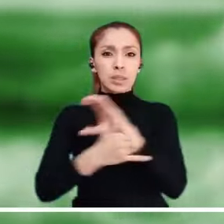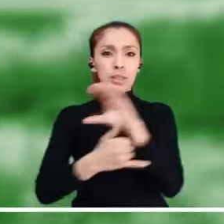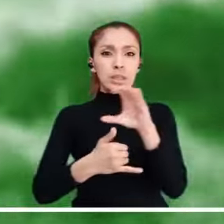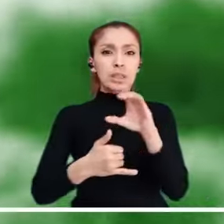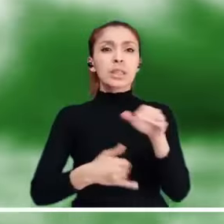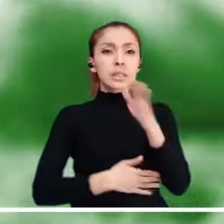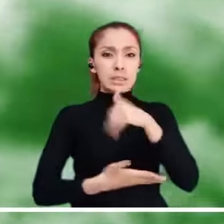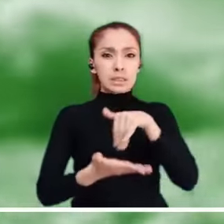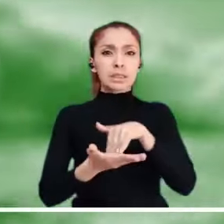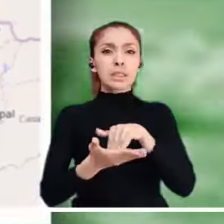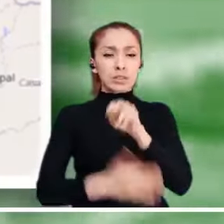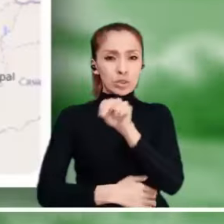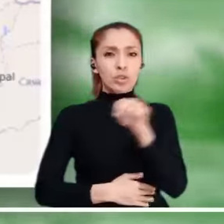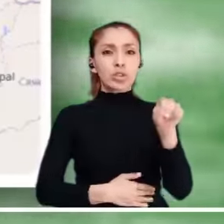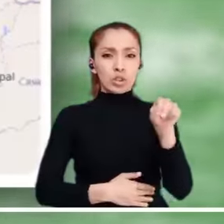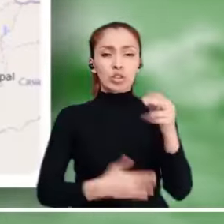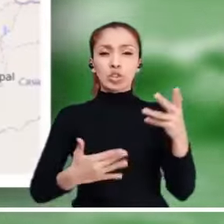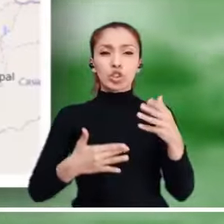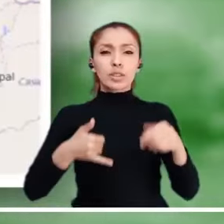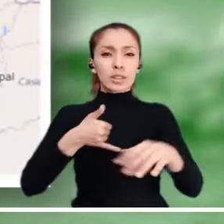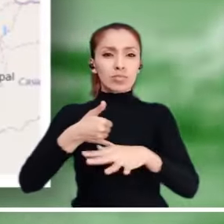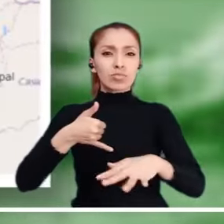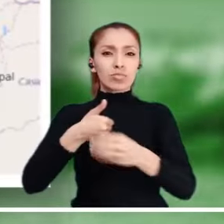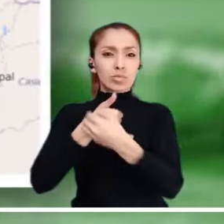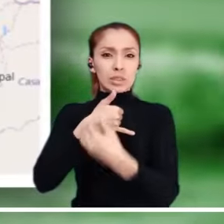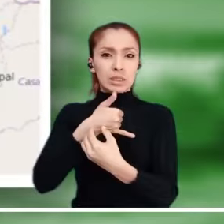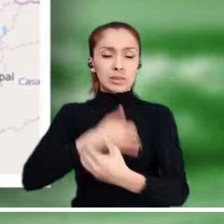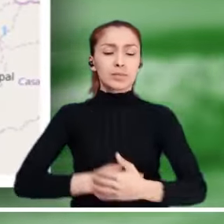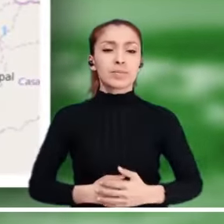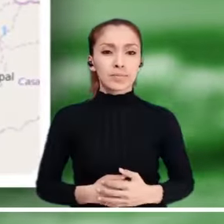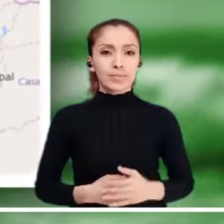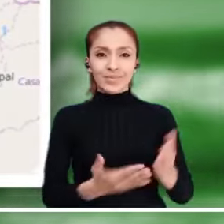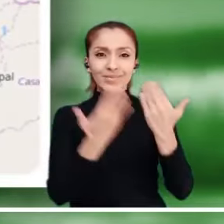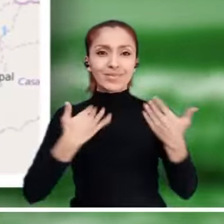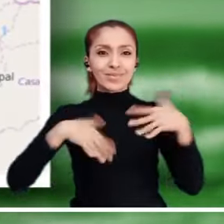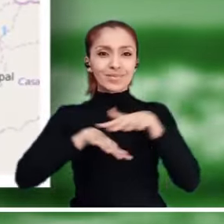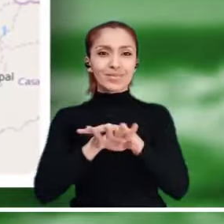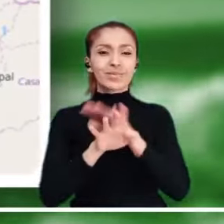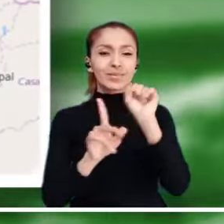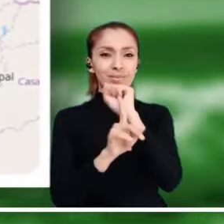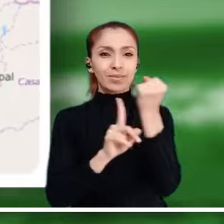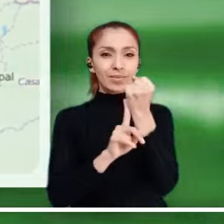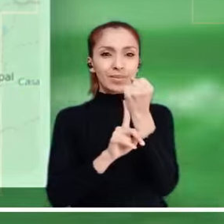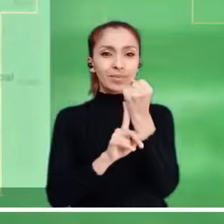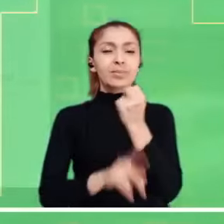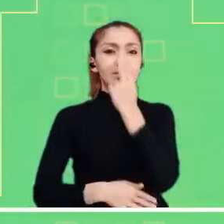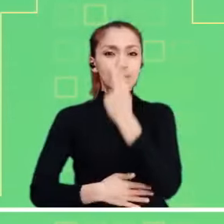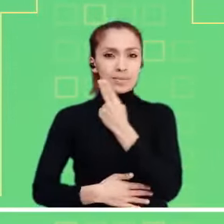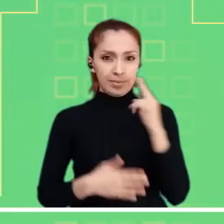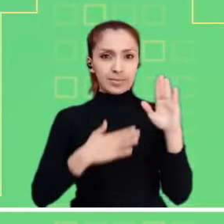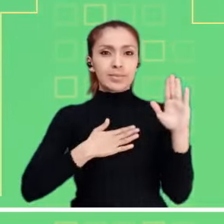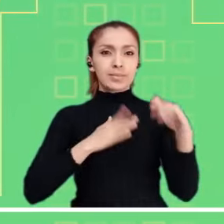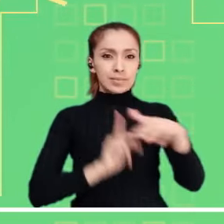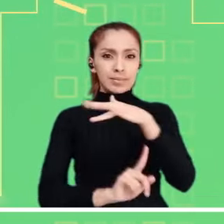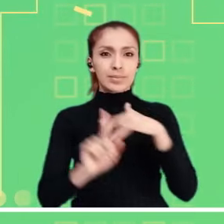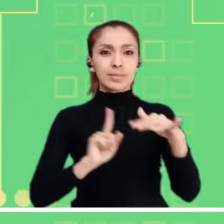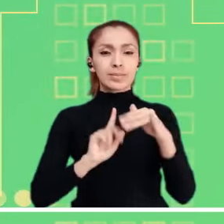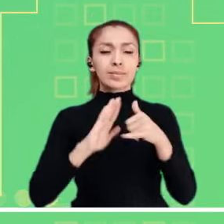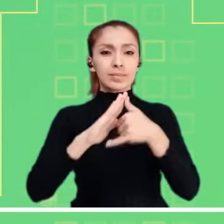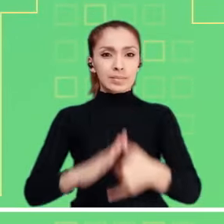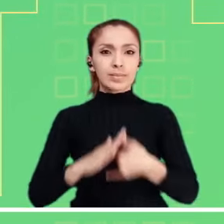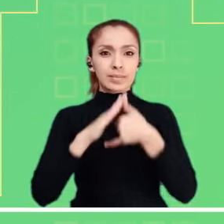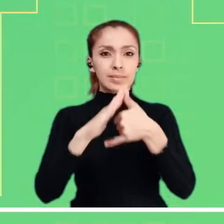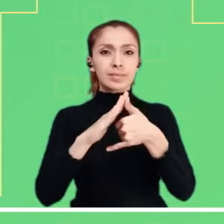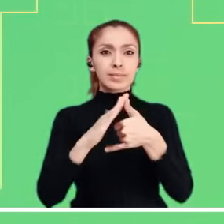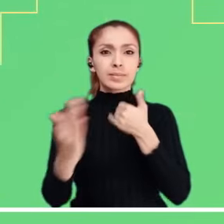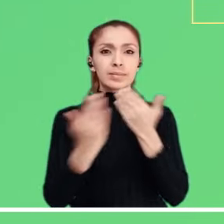naranja por tiempo lluvioso en el suroccidente del Mar Caribe y en el centro y norte de la Cuenca del Pacífico. Síguenos en nuestras redes